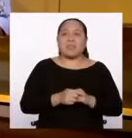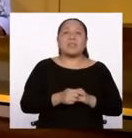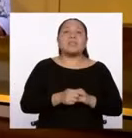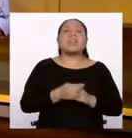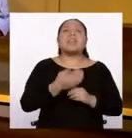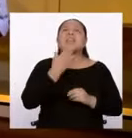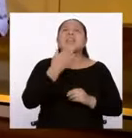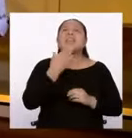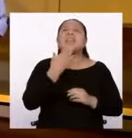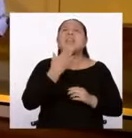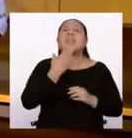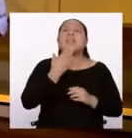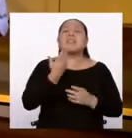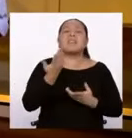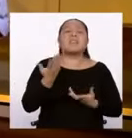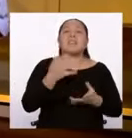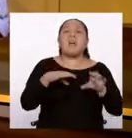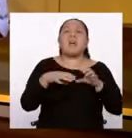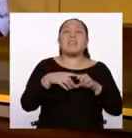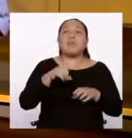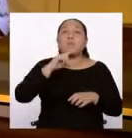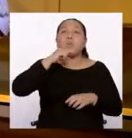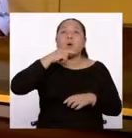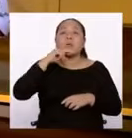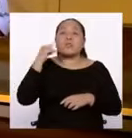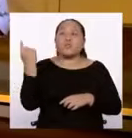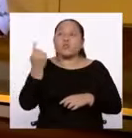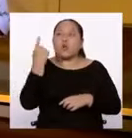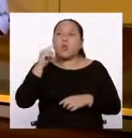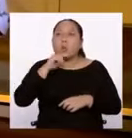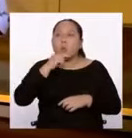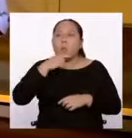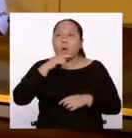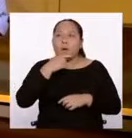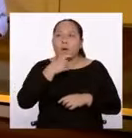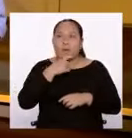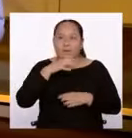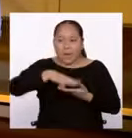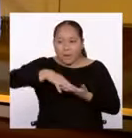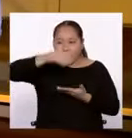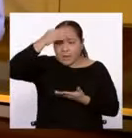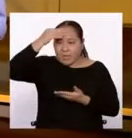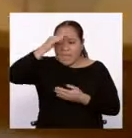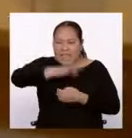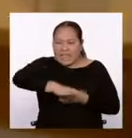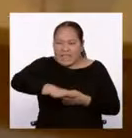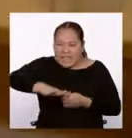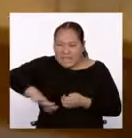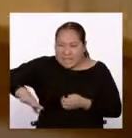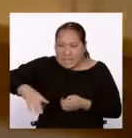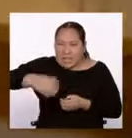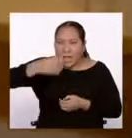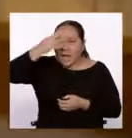mujeres únicamente y aprenden a fabricarlas desde niñas.